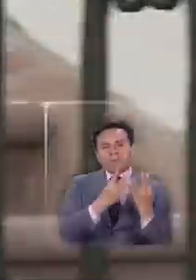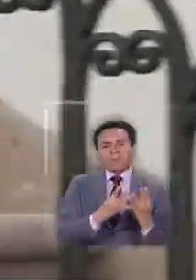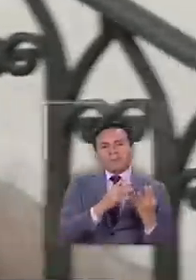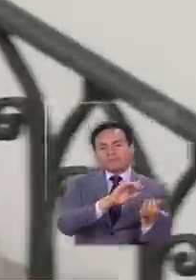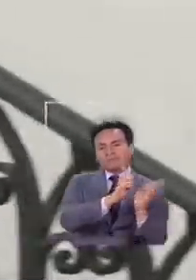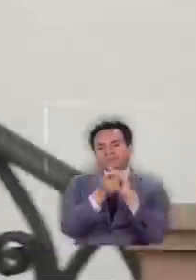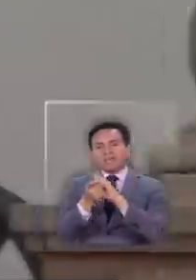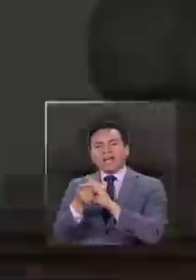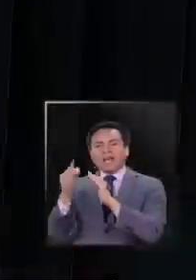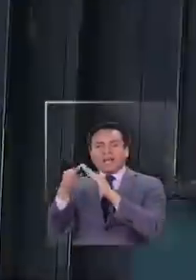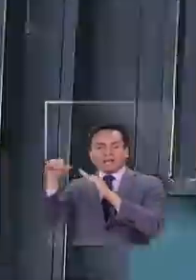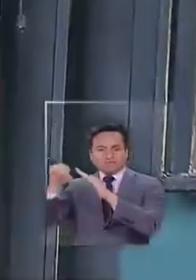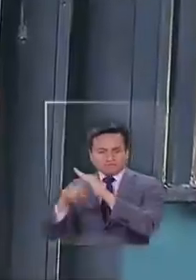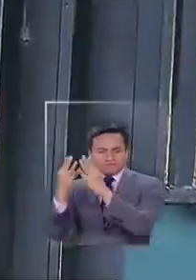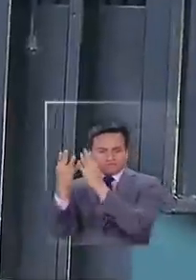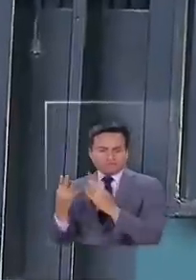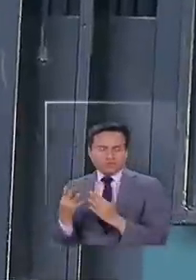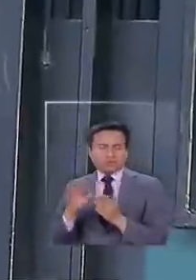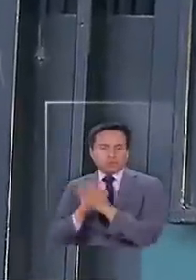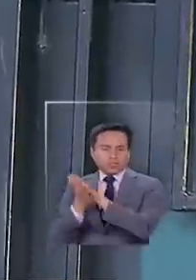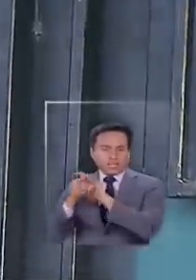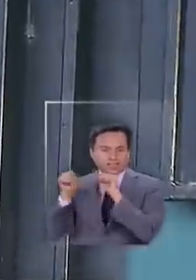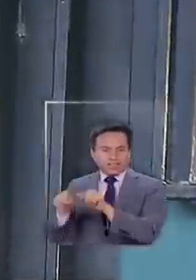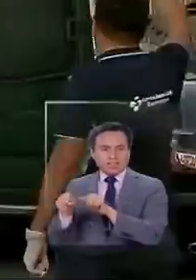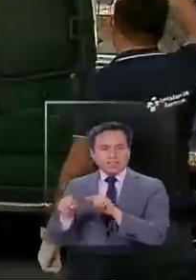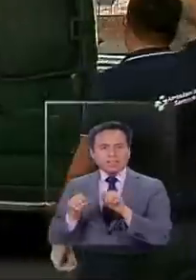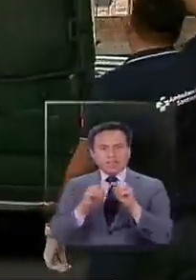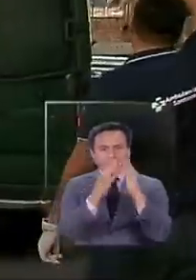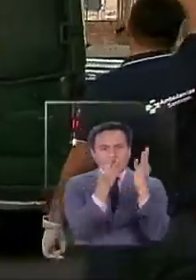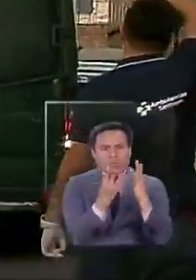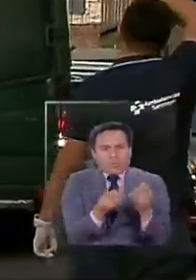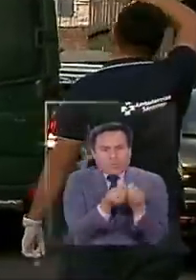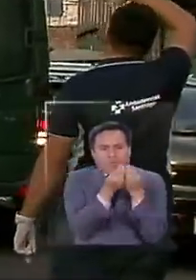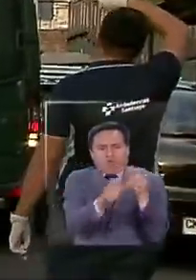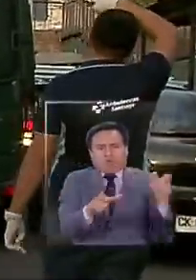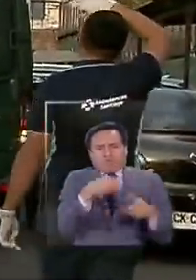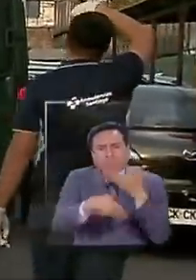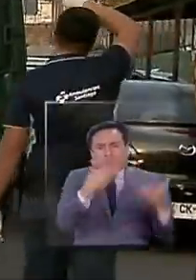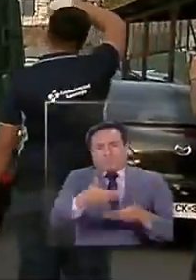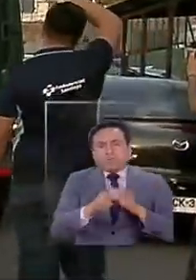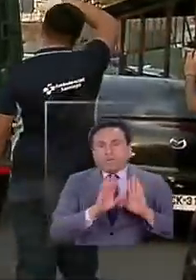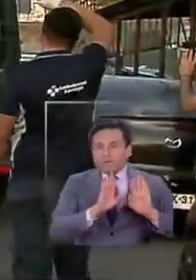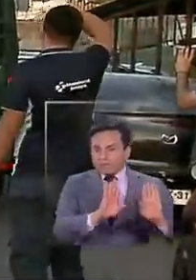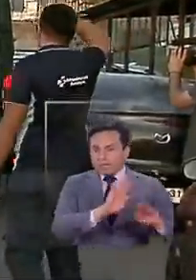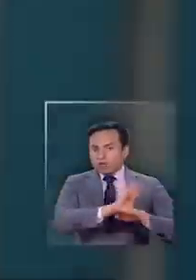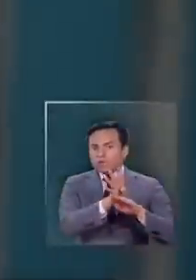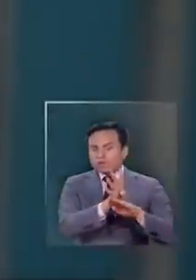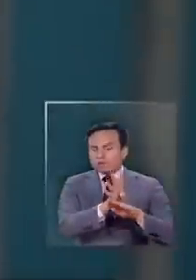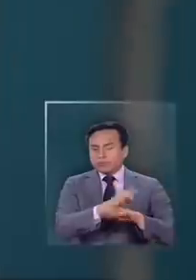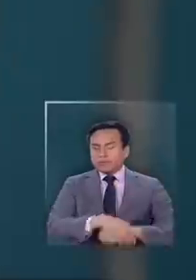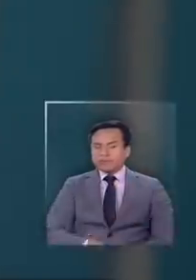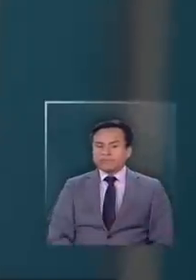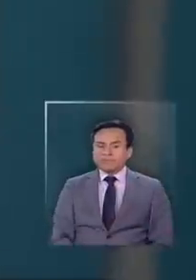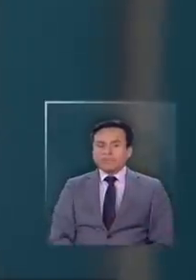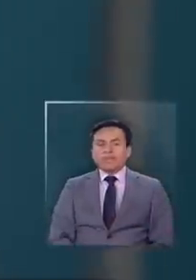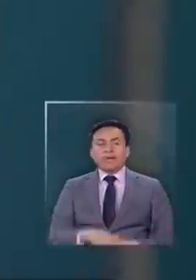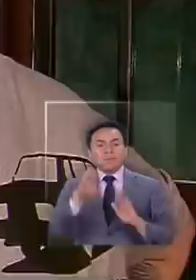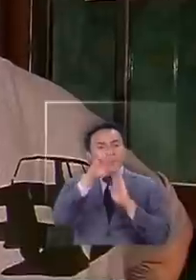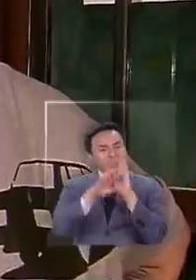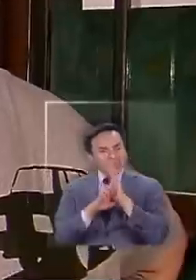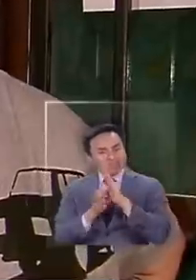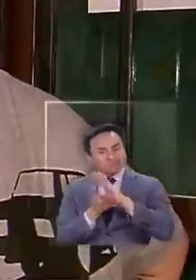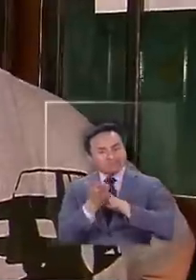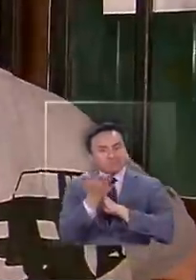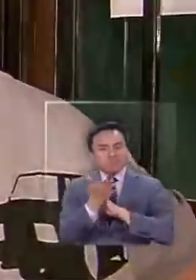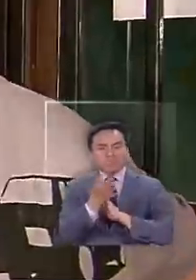preventiva por arresto domiciliario total para descongestionar las cárceles y evitar eventuales contagios por COVID-19 proyecto que